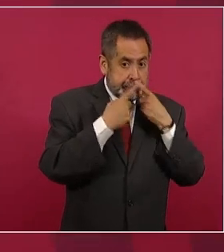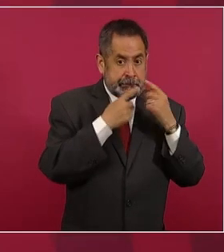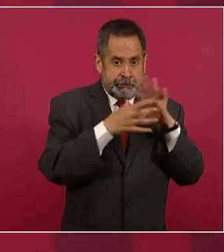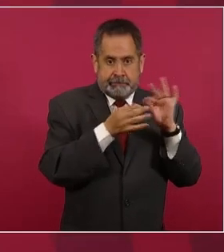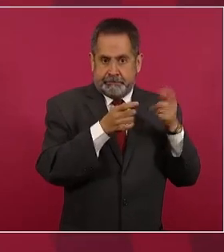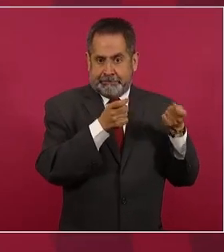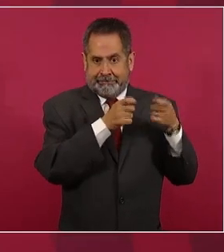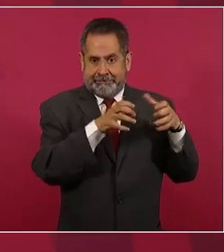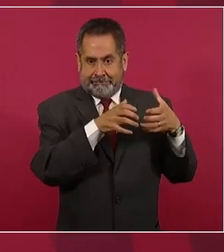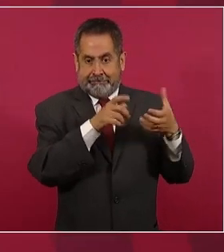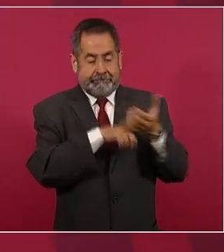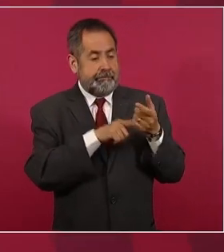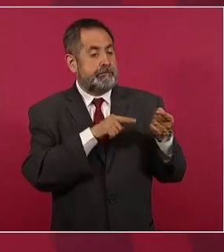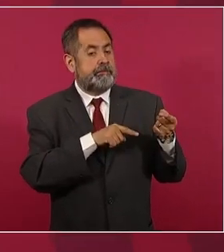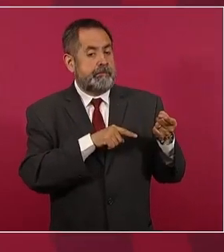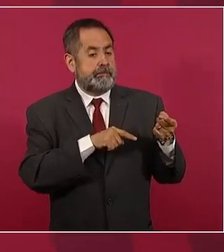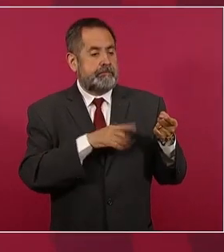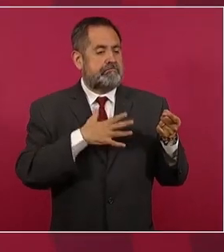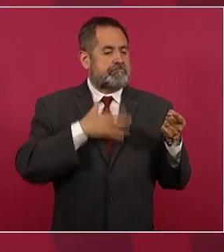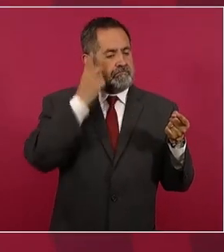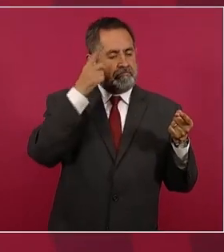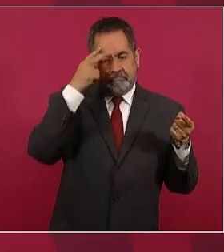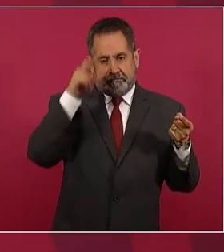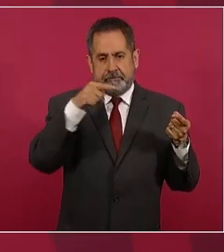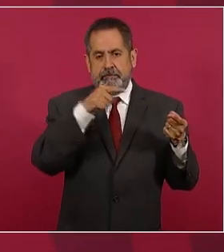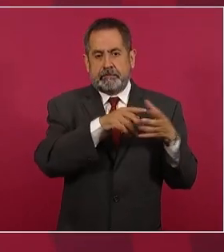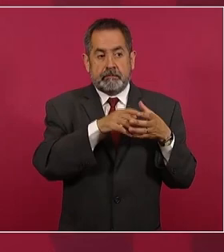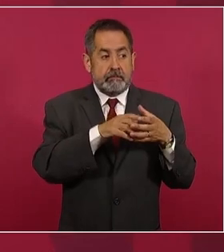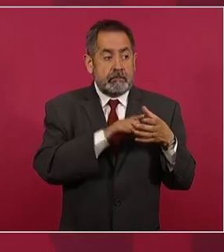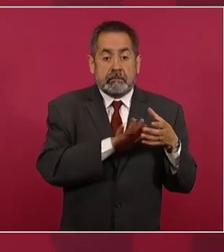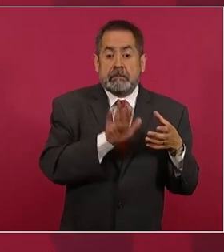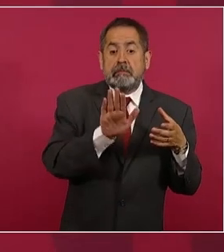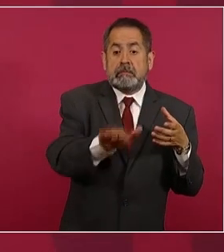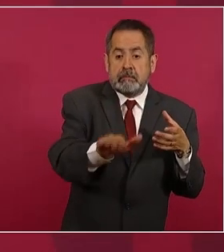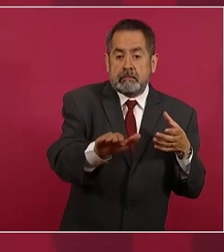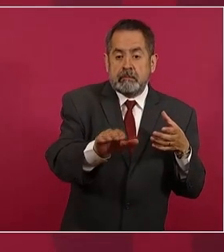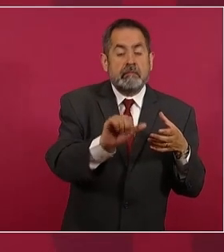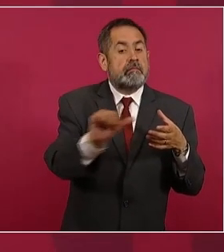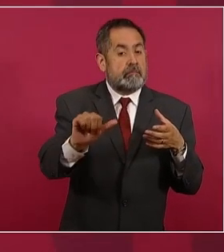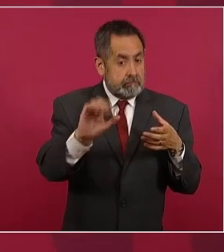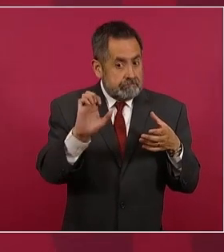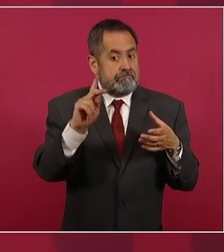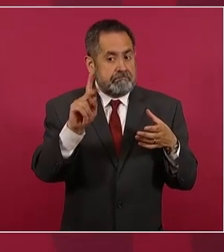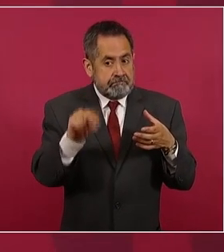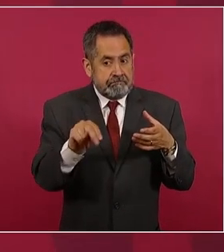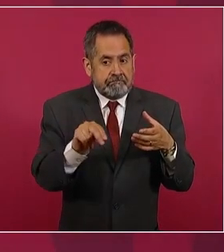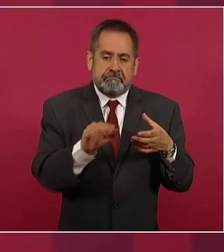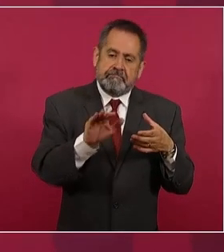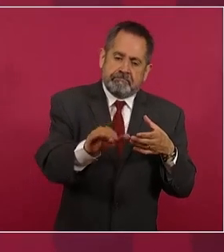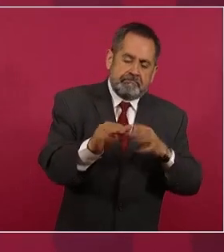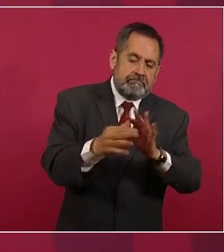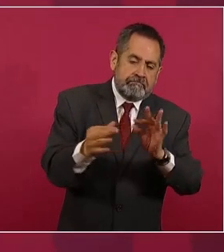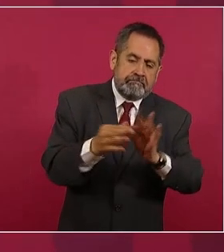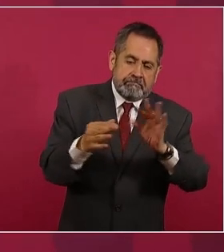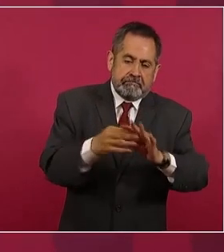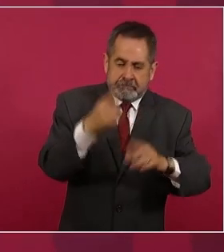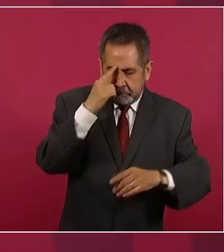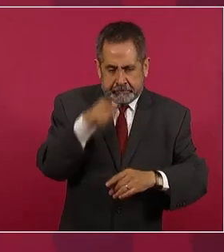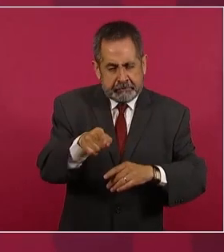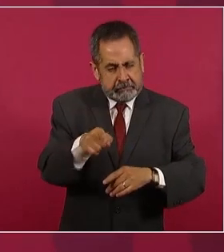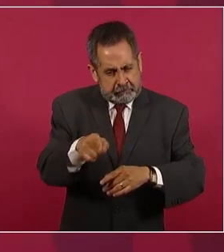se sentían los dueños de México, lo buscaron para que